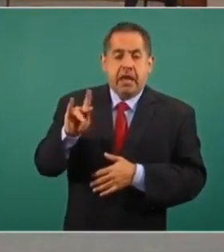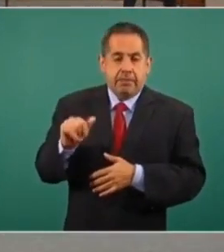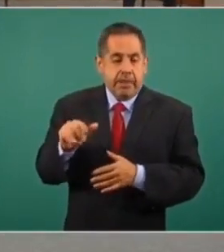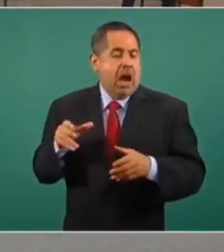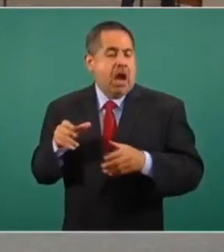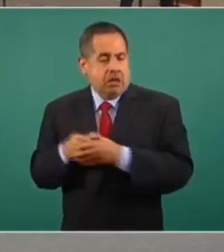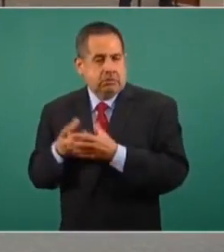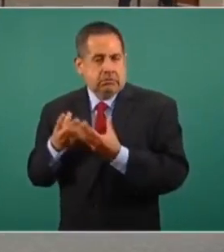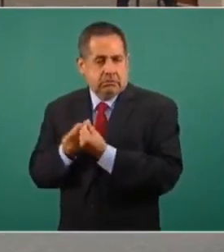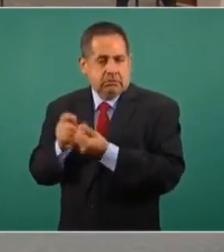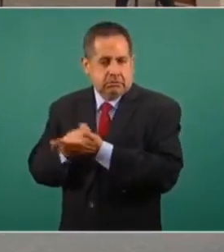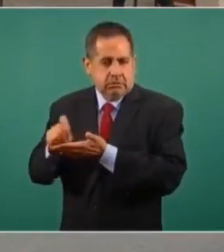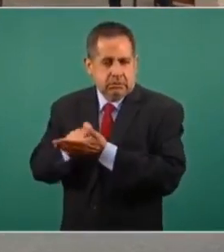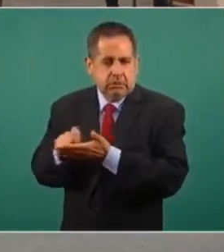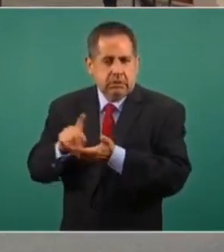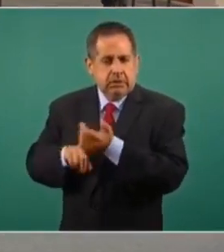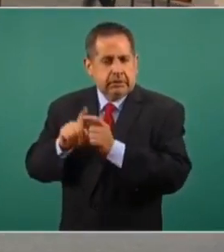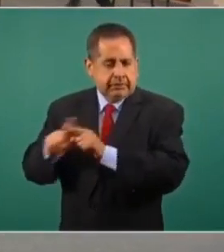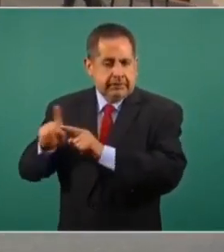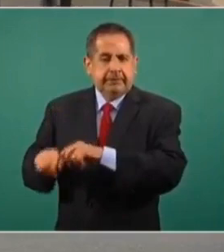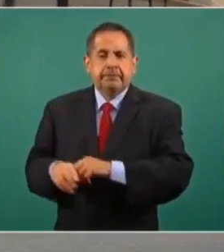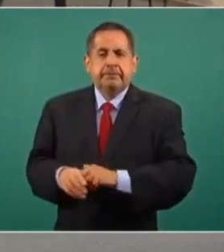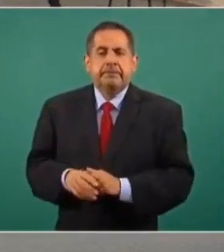Colectiva y otros medios.